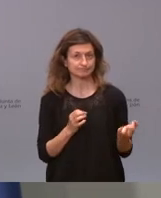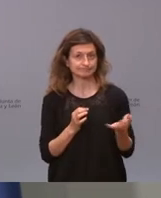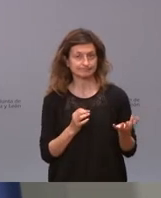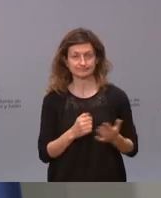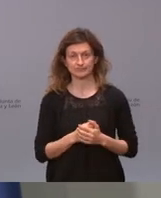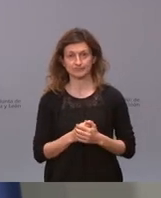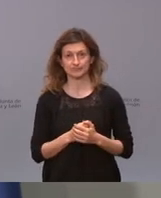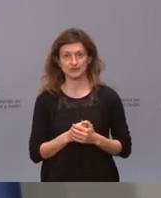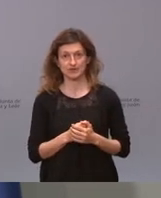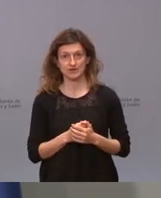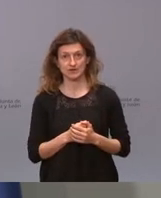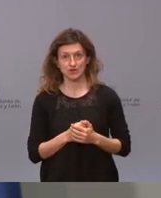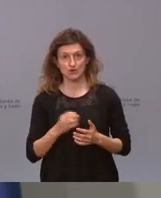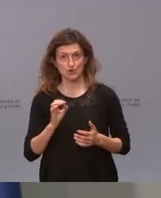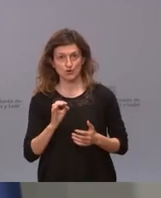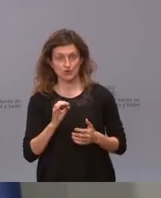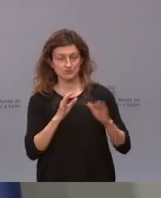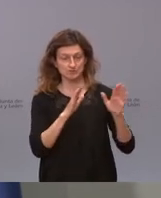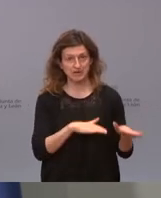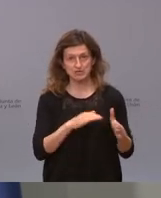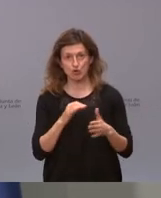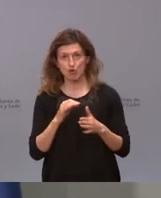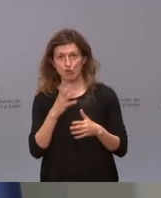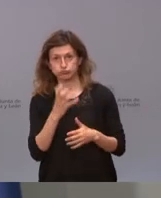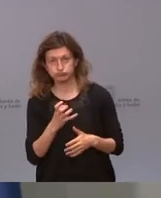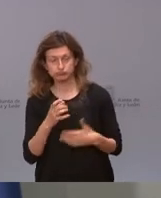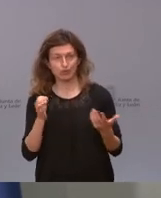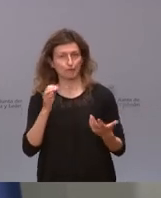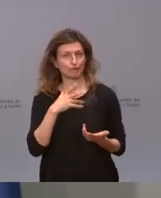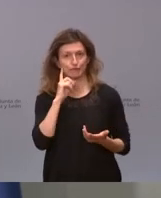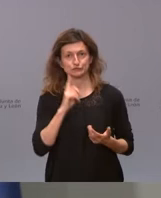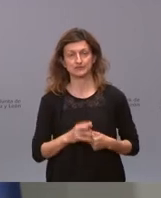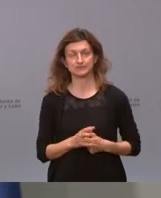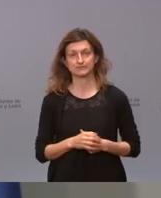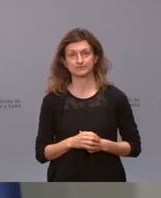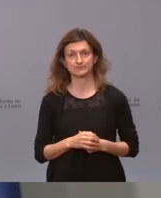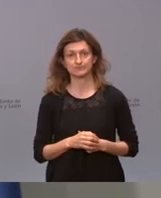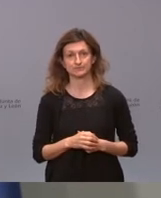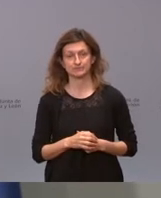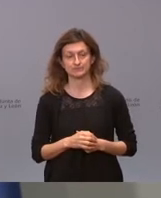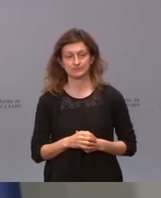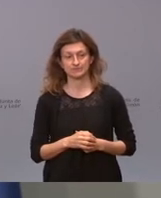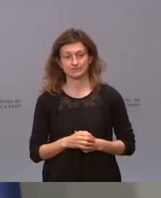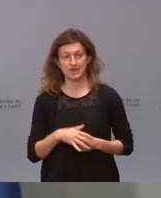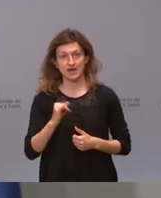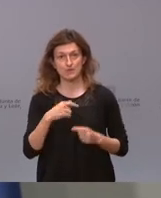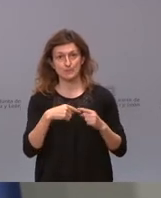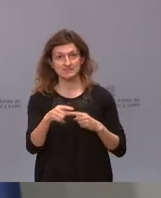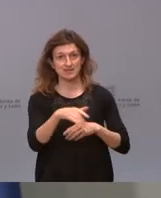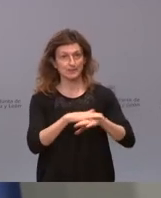ciudadanos nos ven como simpáticos o antipáticos cuando damos decisiones si no hemos entendido por ejemplo que hay un mensaje esencial